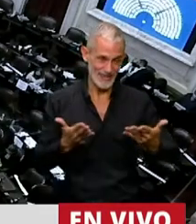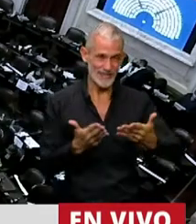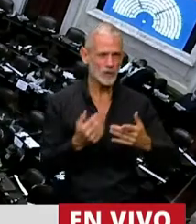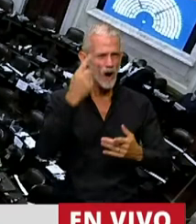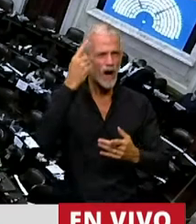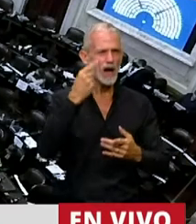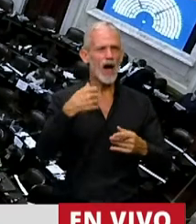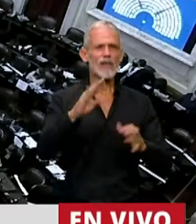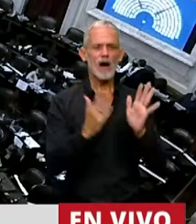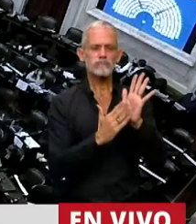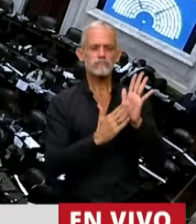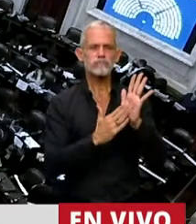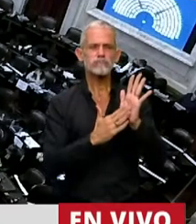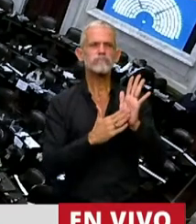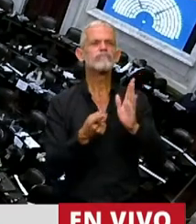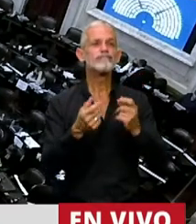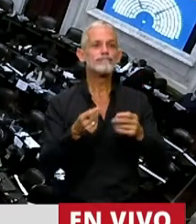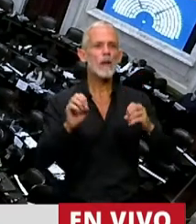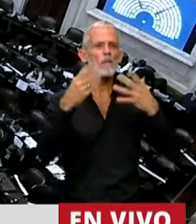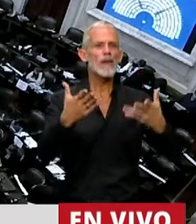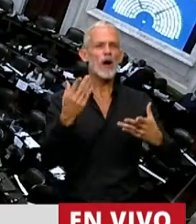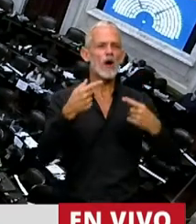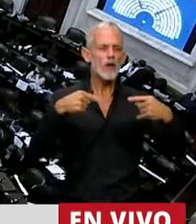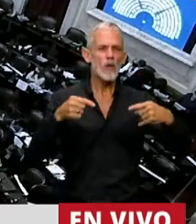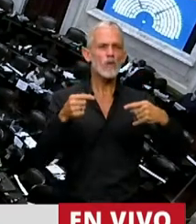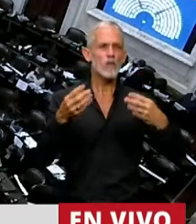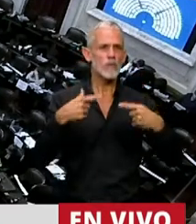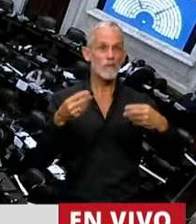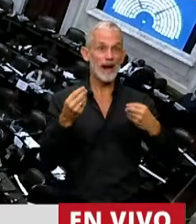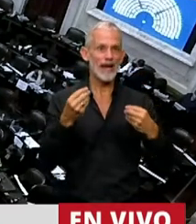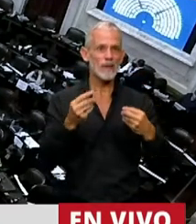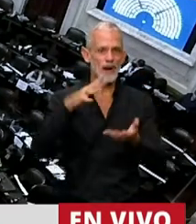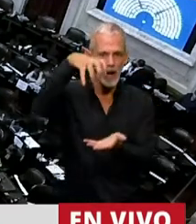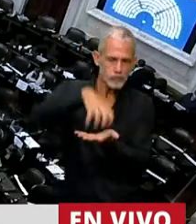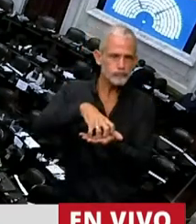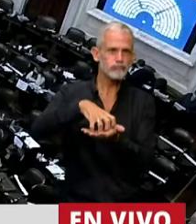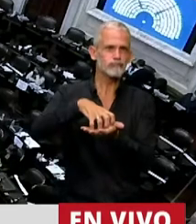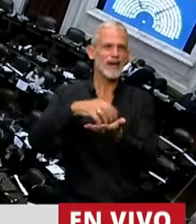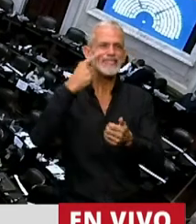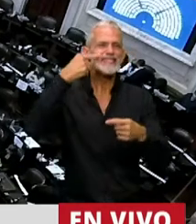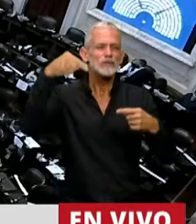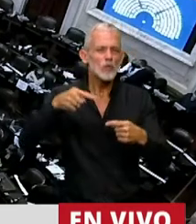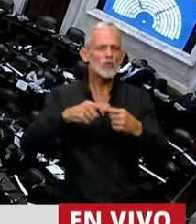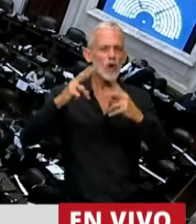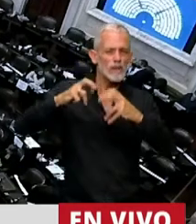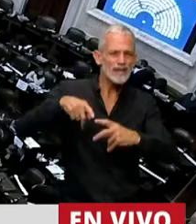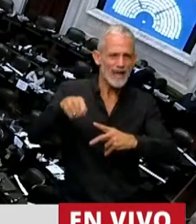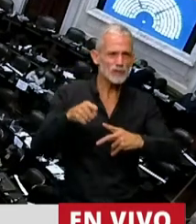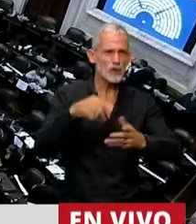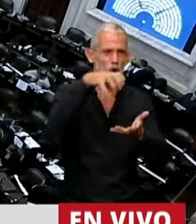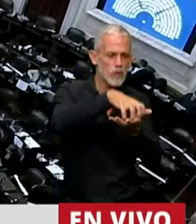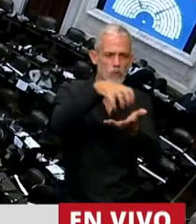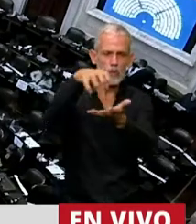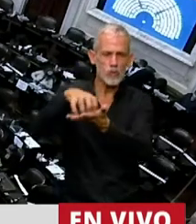va a garantizar la mejora en los recursos para centros de investigación, institutos, y también